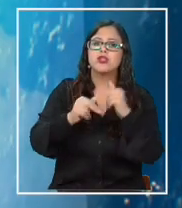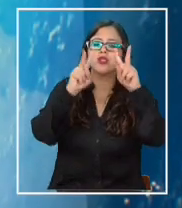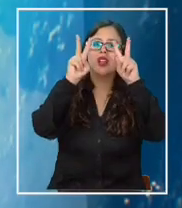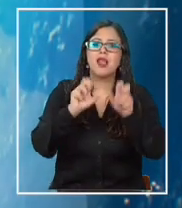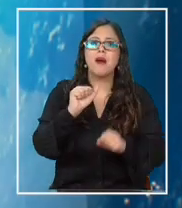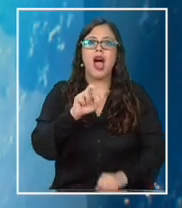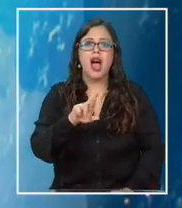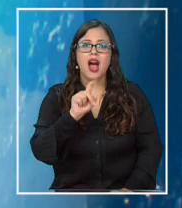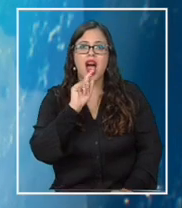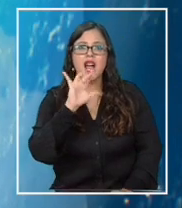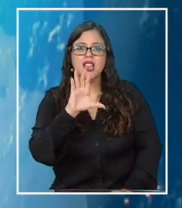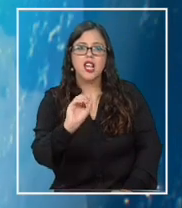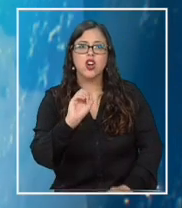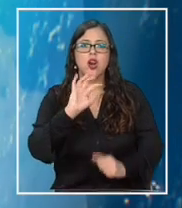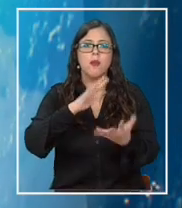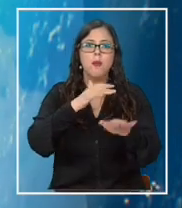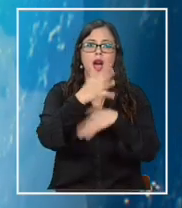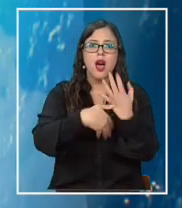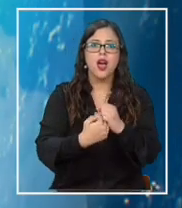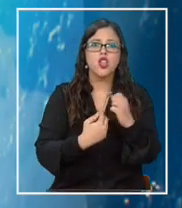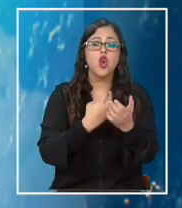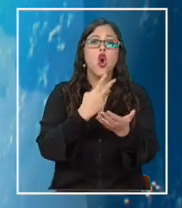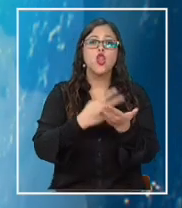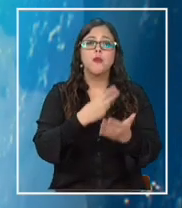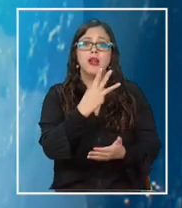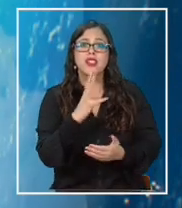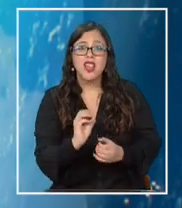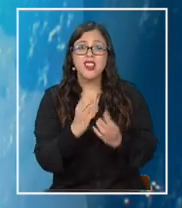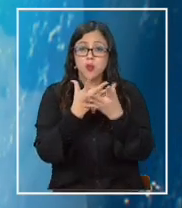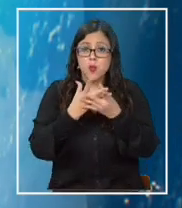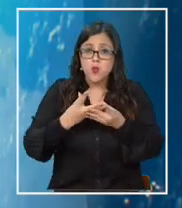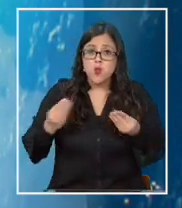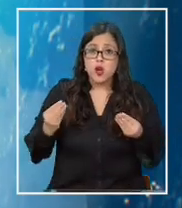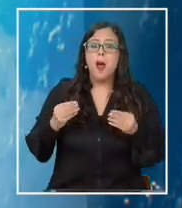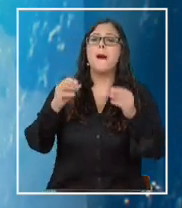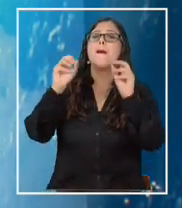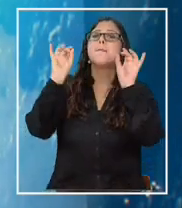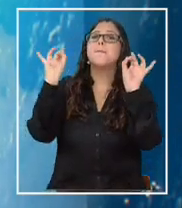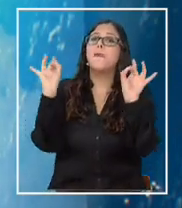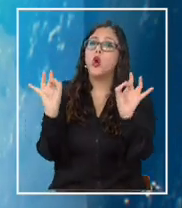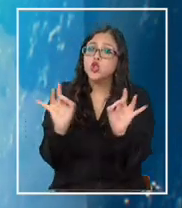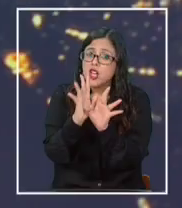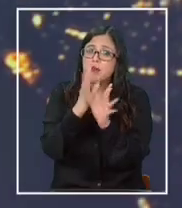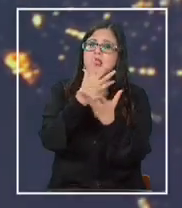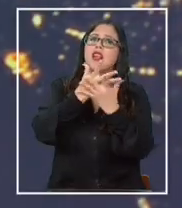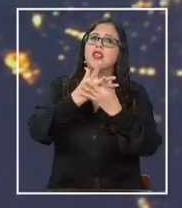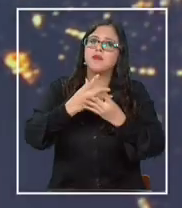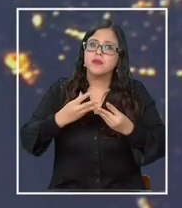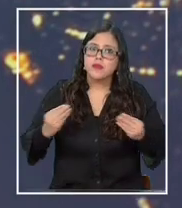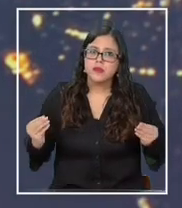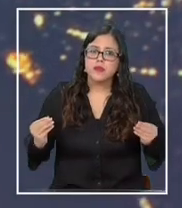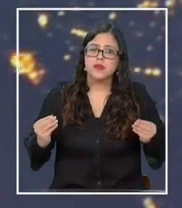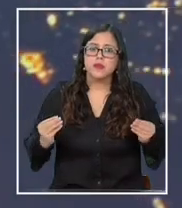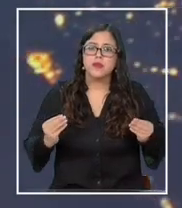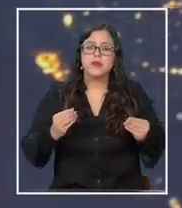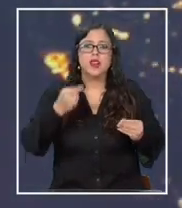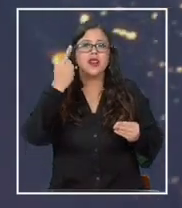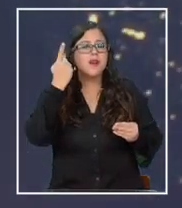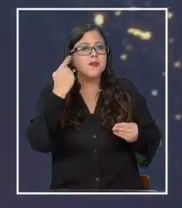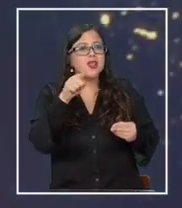Ártico que tú dices que hacia el 2030 desaparecería. Podría desaparecer. Ajá. Es una eventualidad. Es